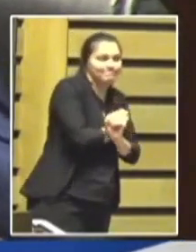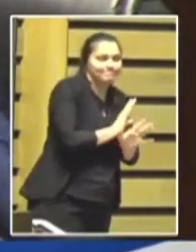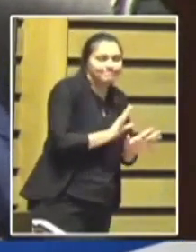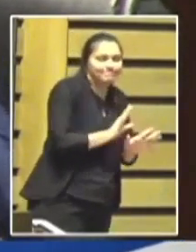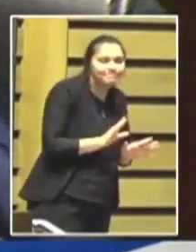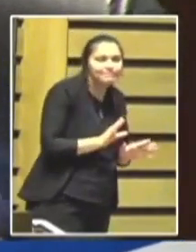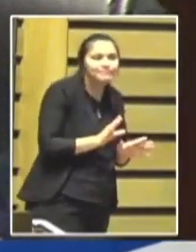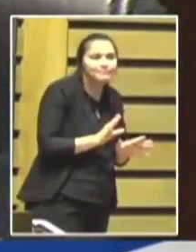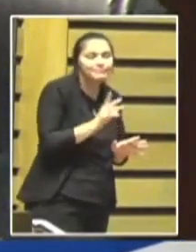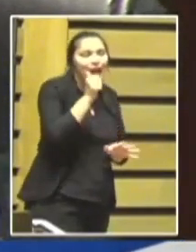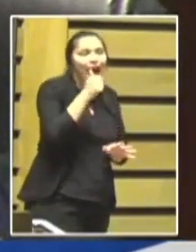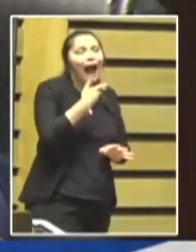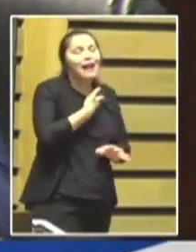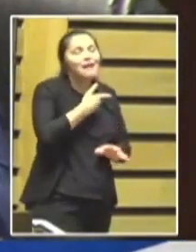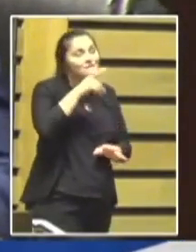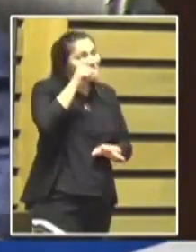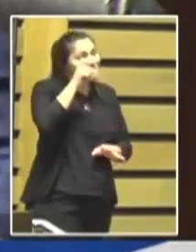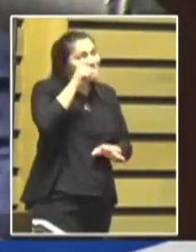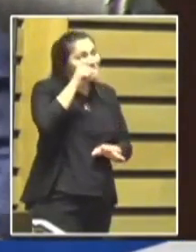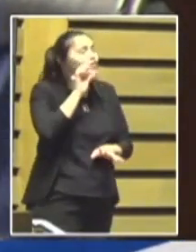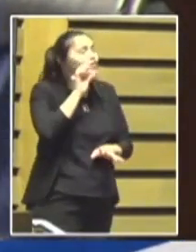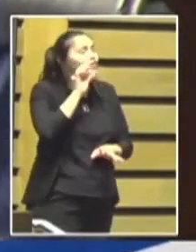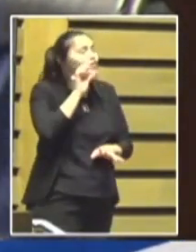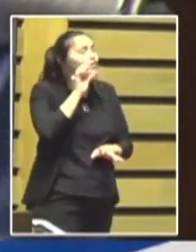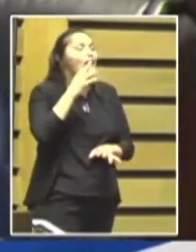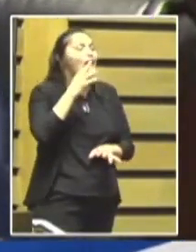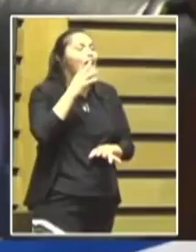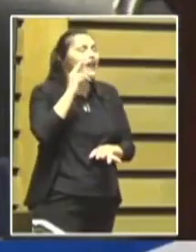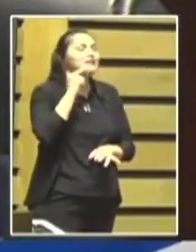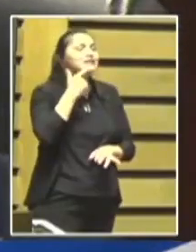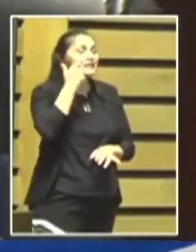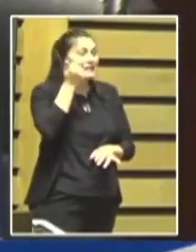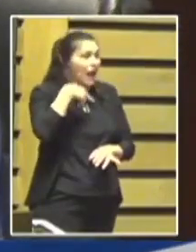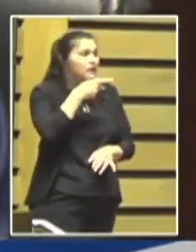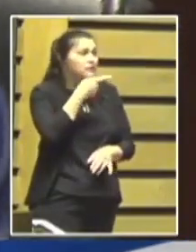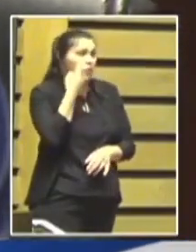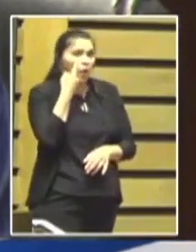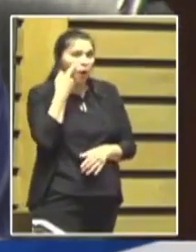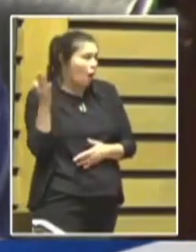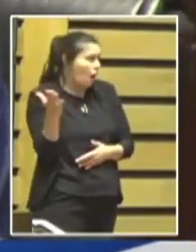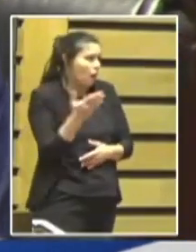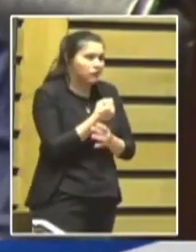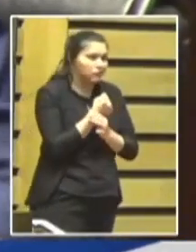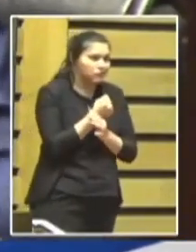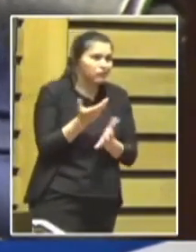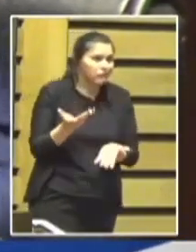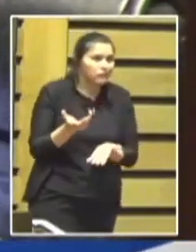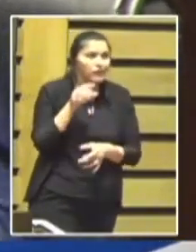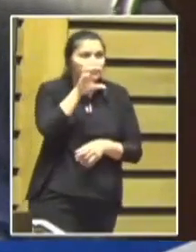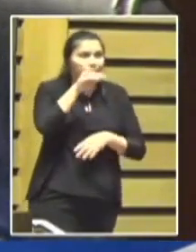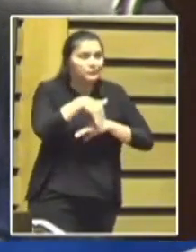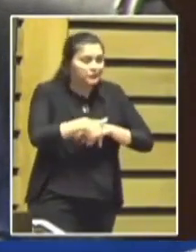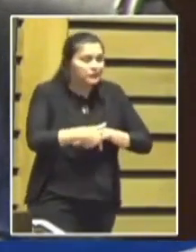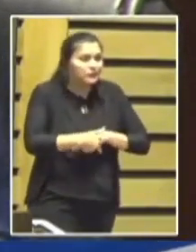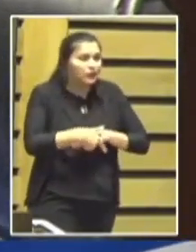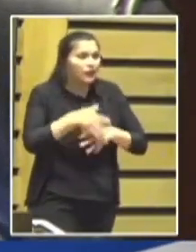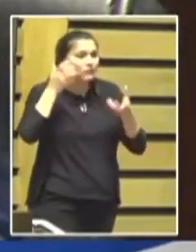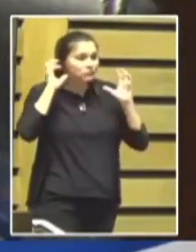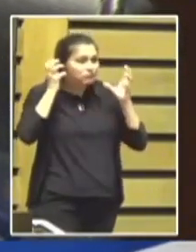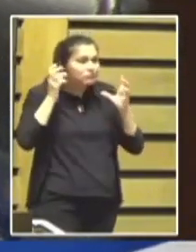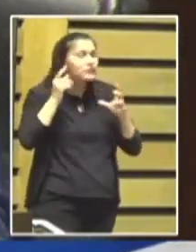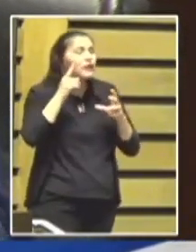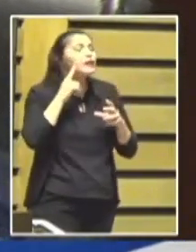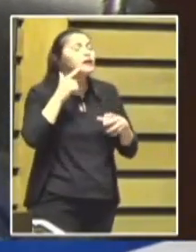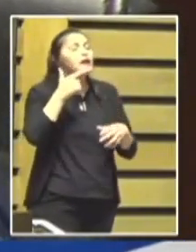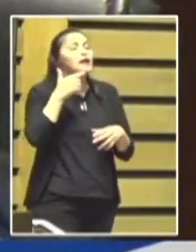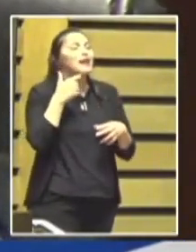Alfredo Horacian es un reconocido periodista de los medios misioneros, en el programa radiofónico, el